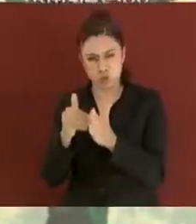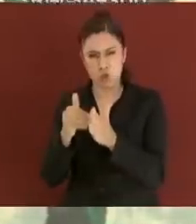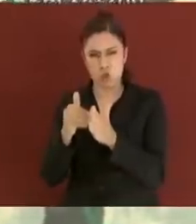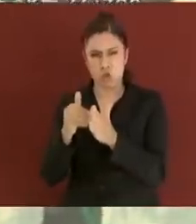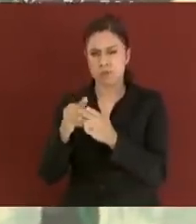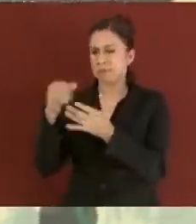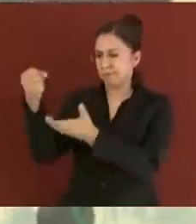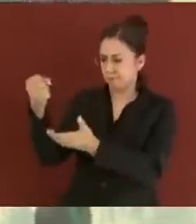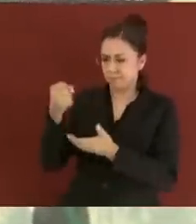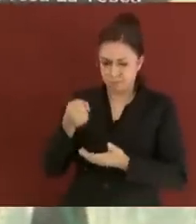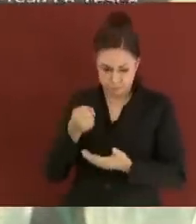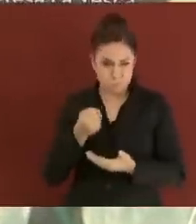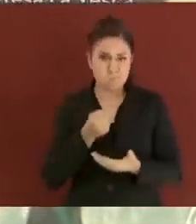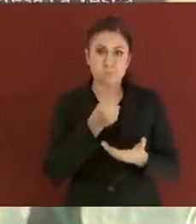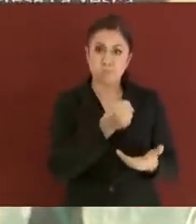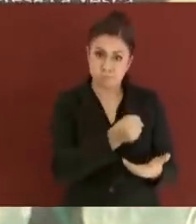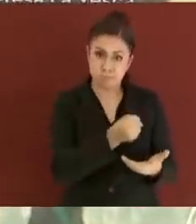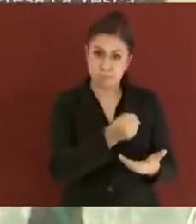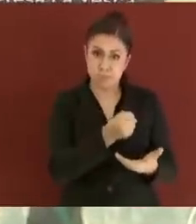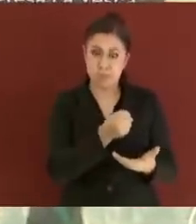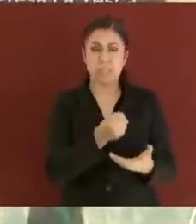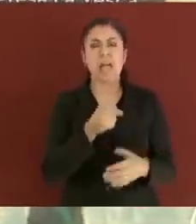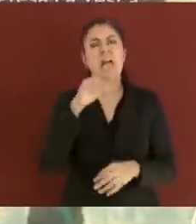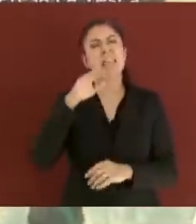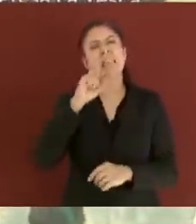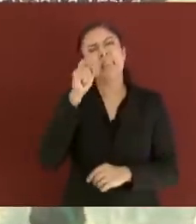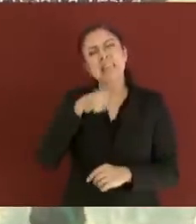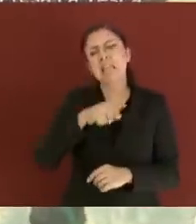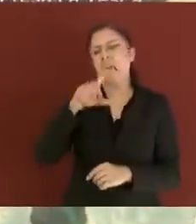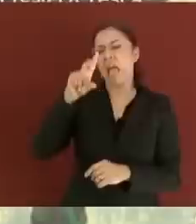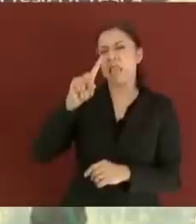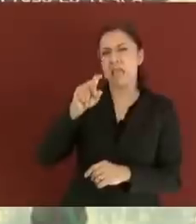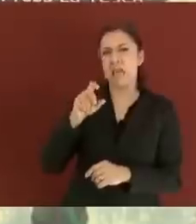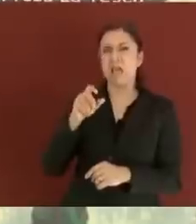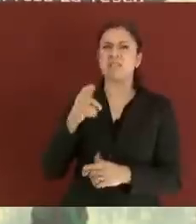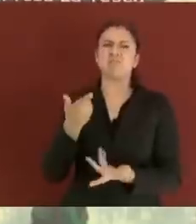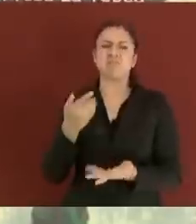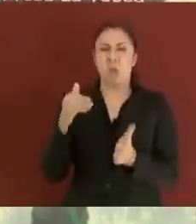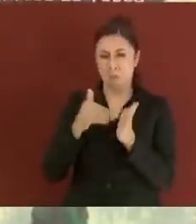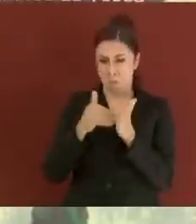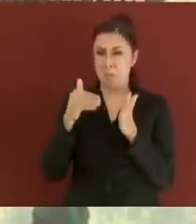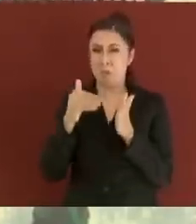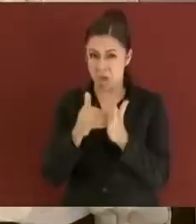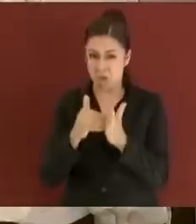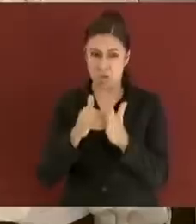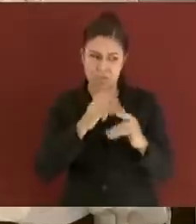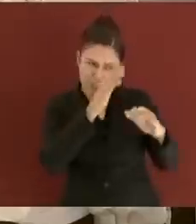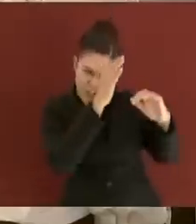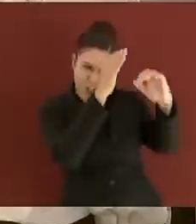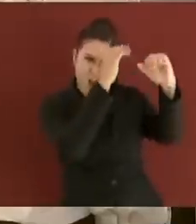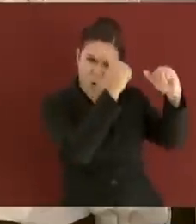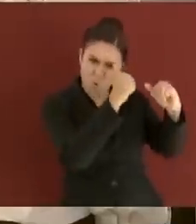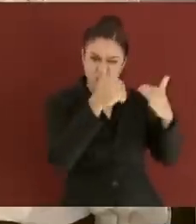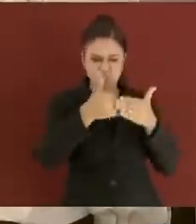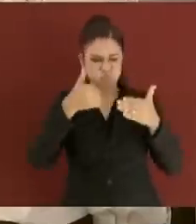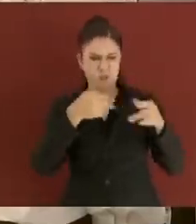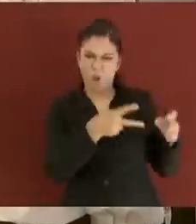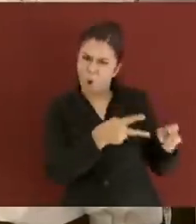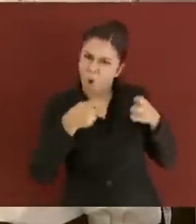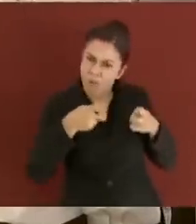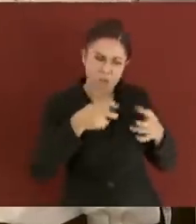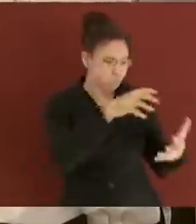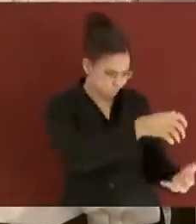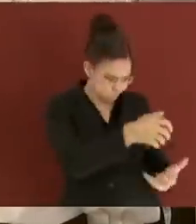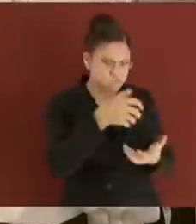hicimos un convenio con el Instituto para devolver al pueblo lo robado. Esos recursos nos llegaron a finales del